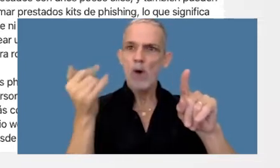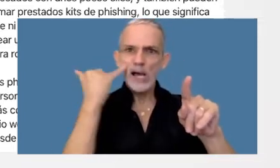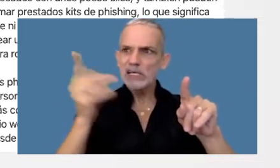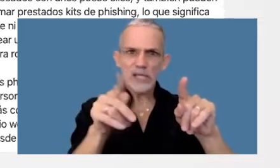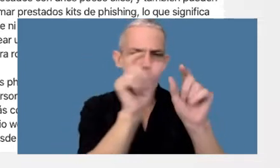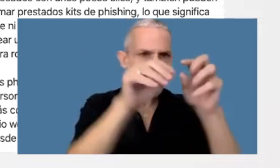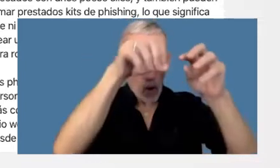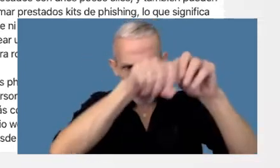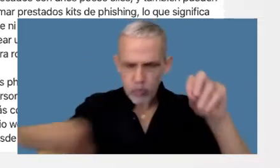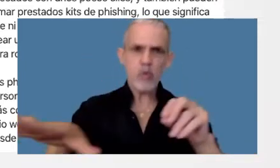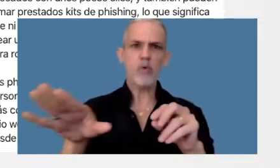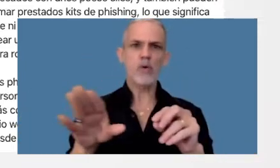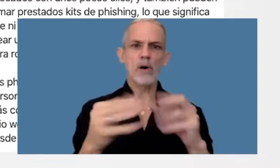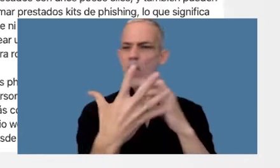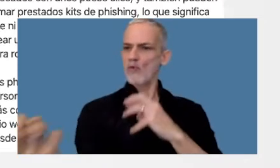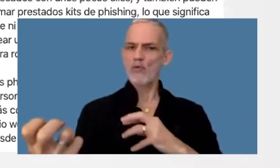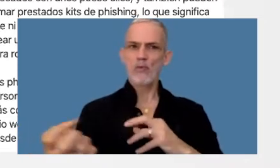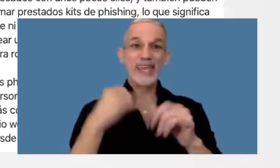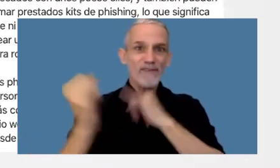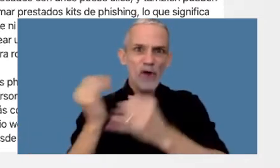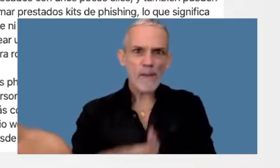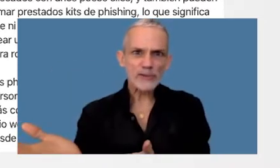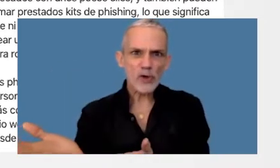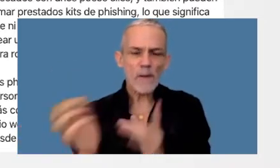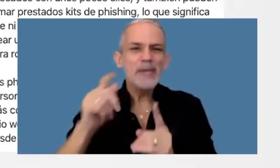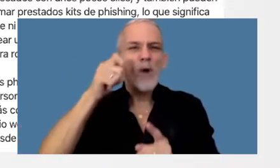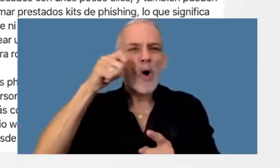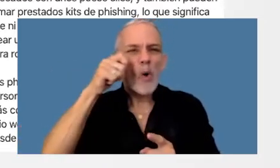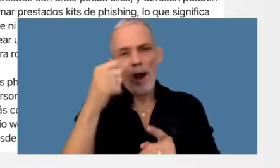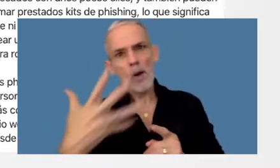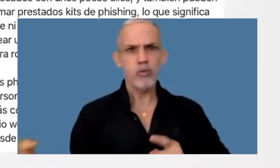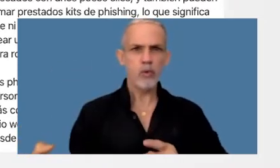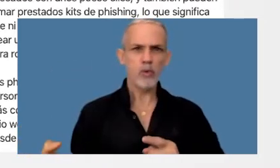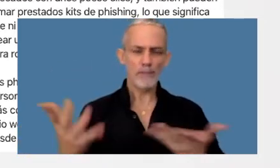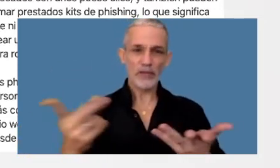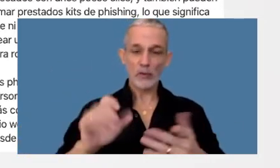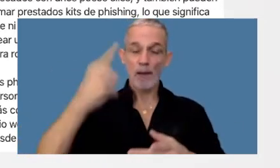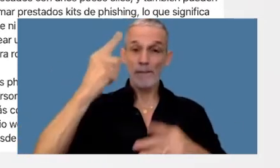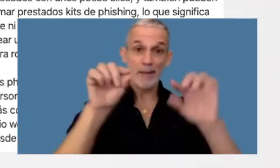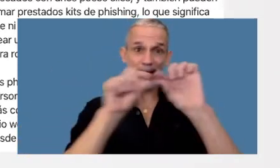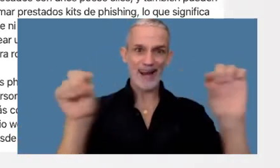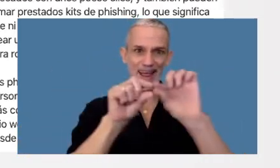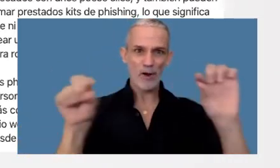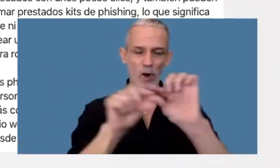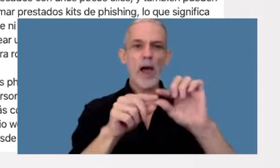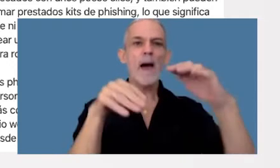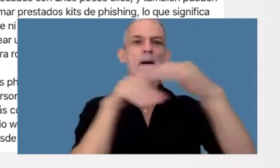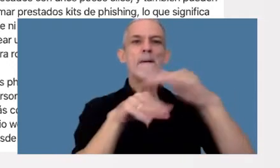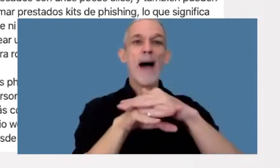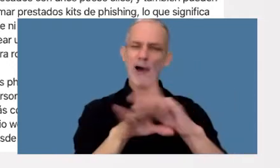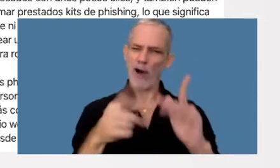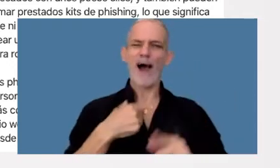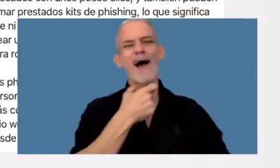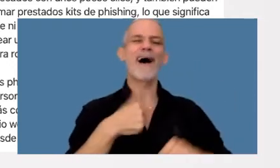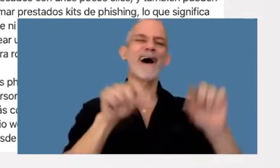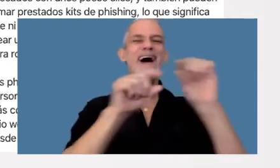delincuentes interceptan el algoritmo de Google y cuando les aparece en el primer renglón el banco con el que quieren